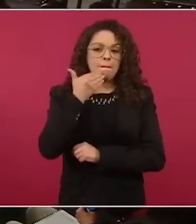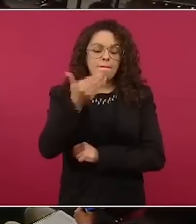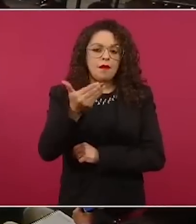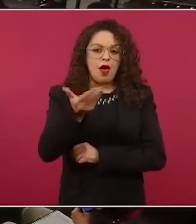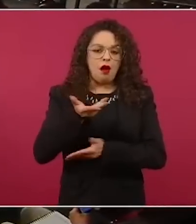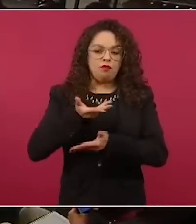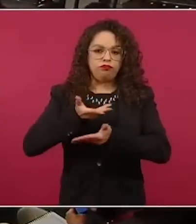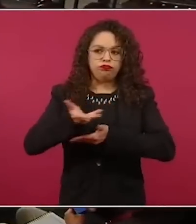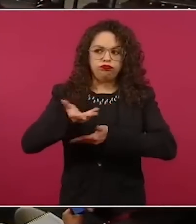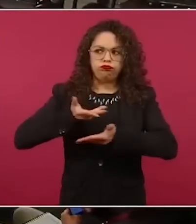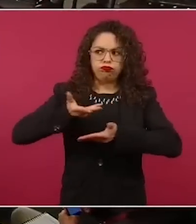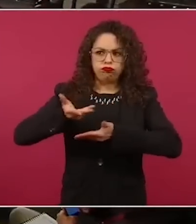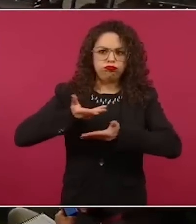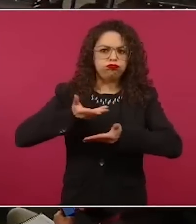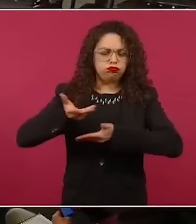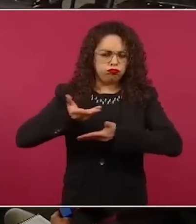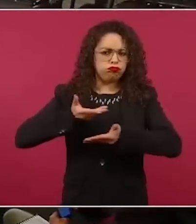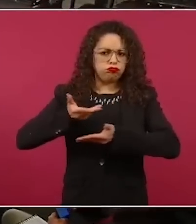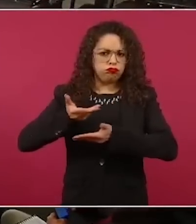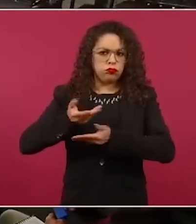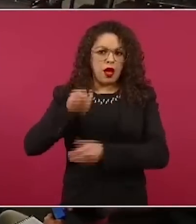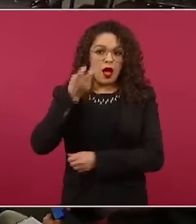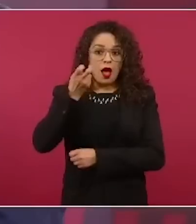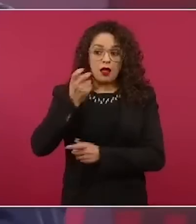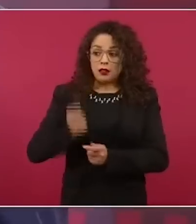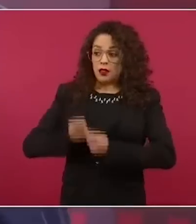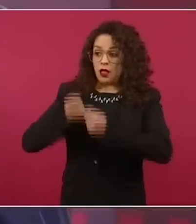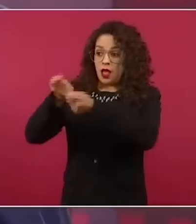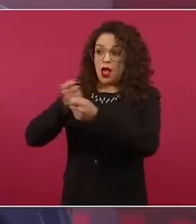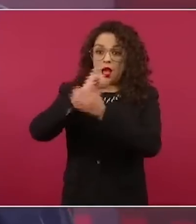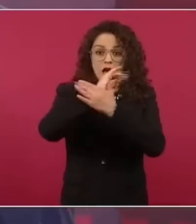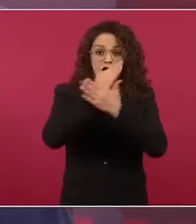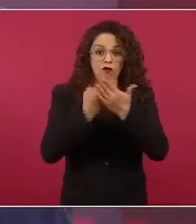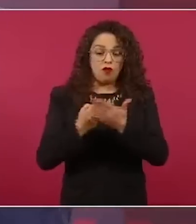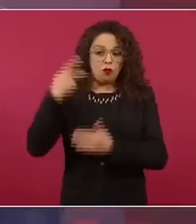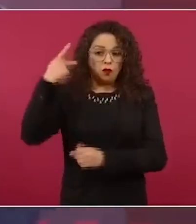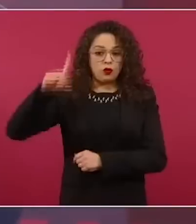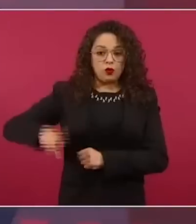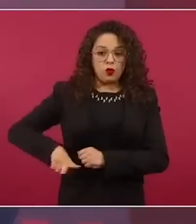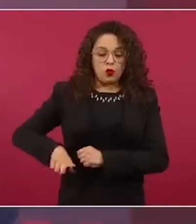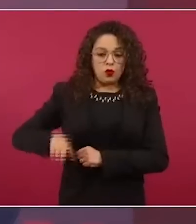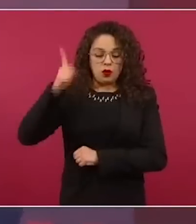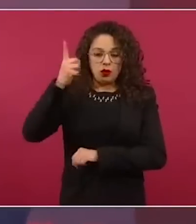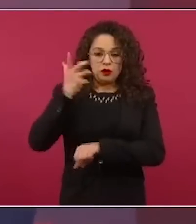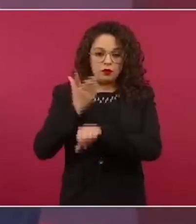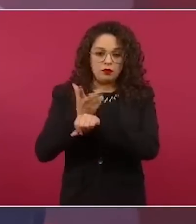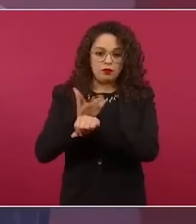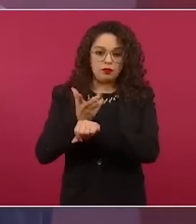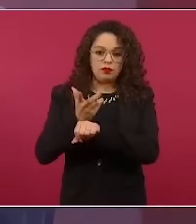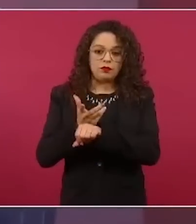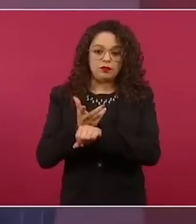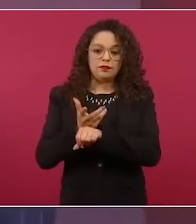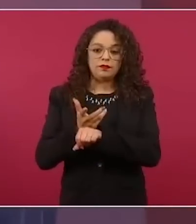ese es el informe del Departamento de Estado al